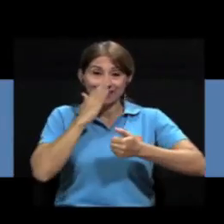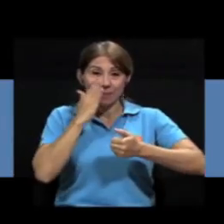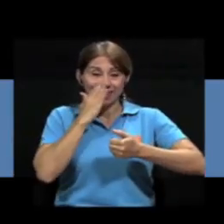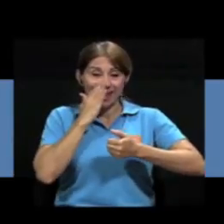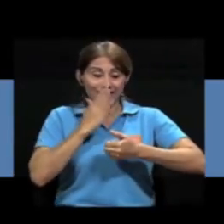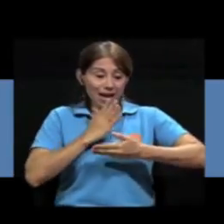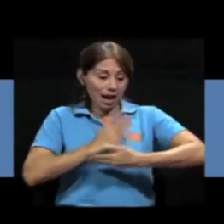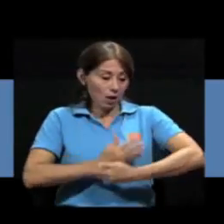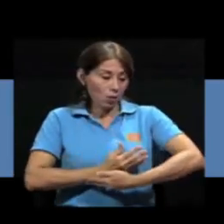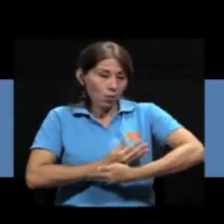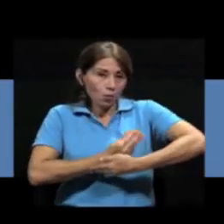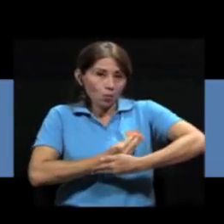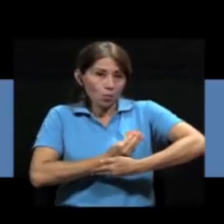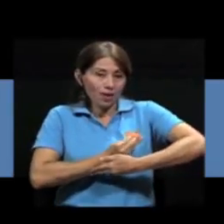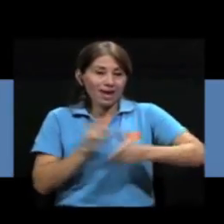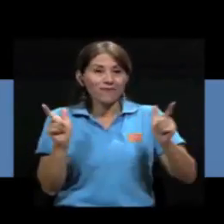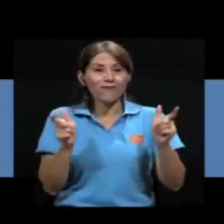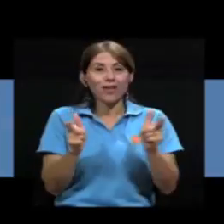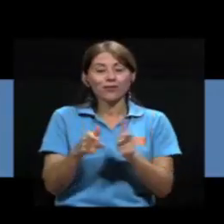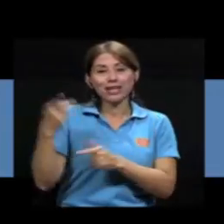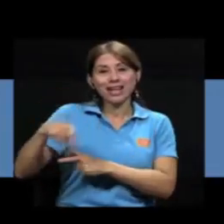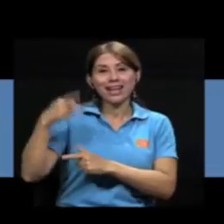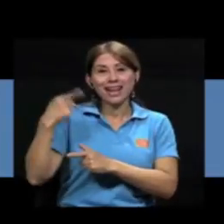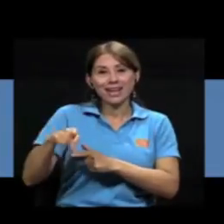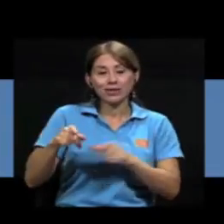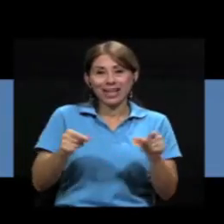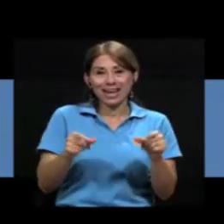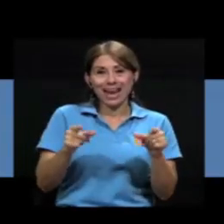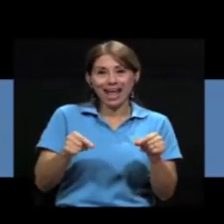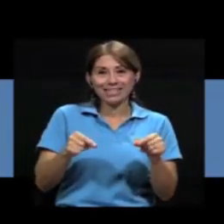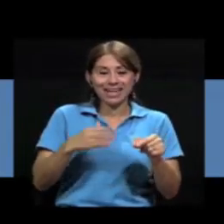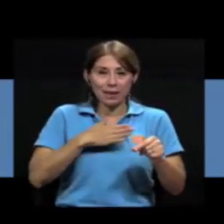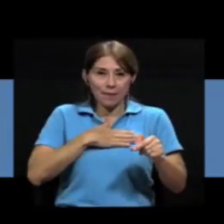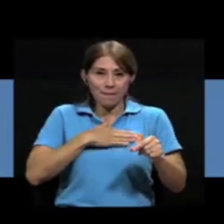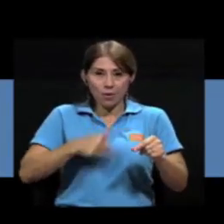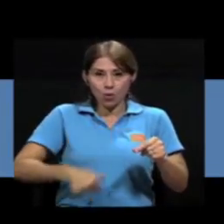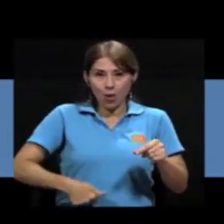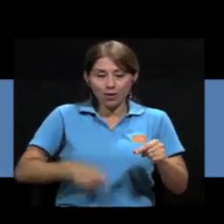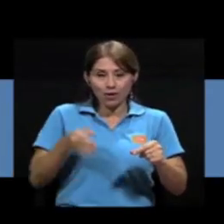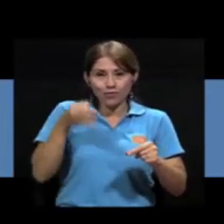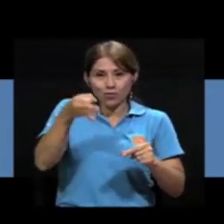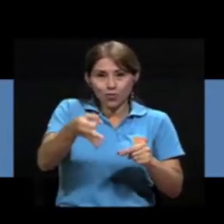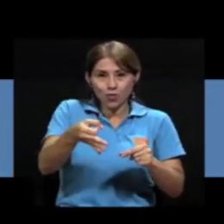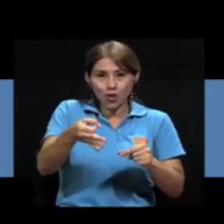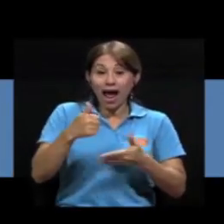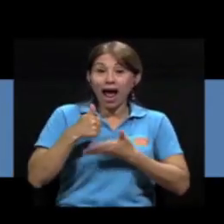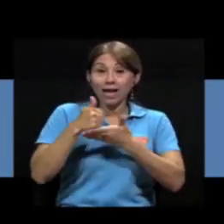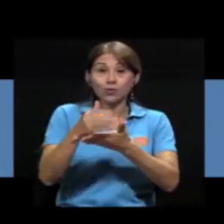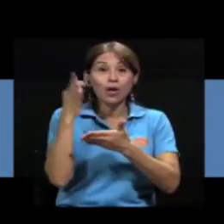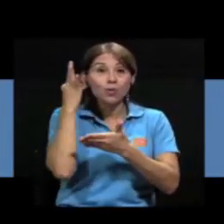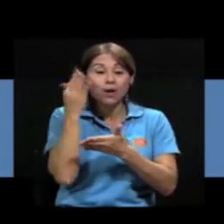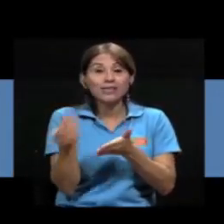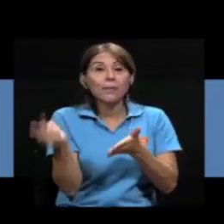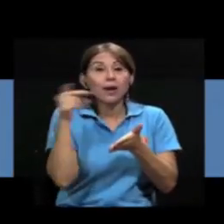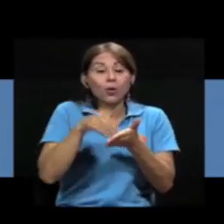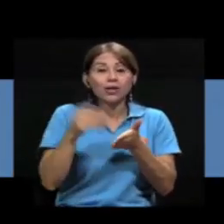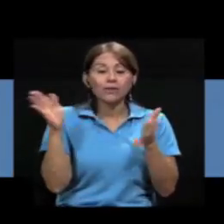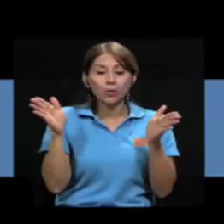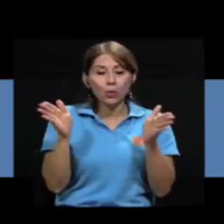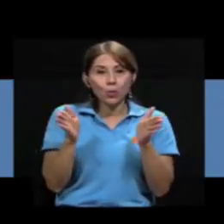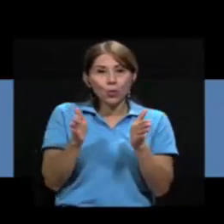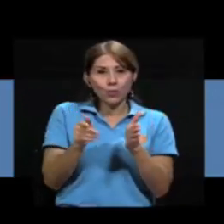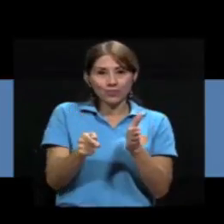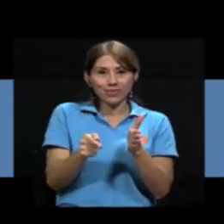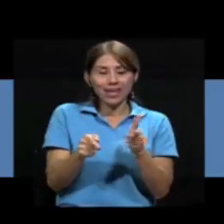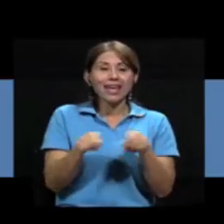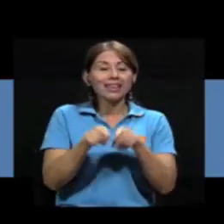reduce el riesgo de cáncer de mama y de ovario en el futuro, ayuda a las mujeres a recuperar más rápidamente su peso anterior